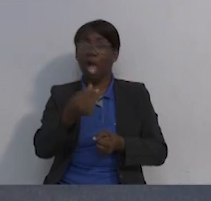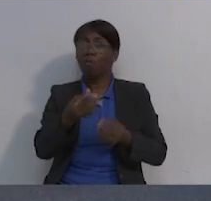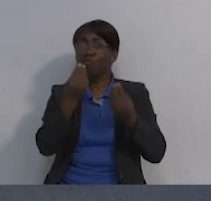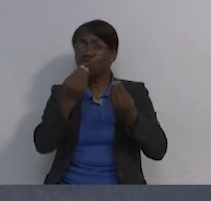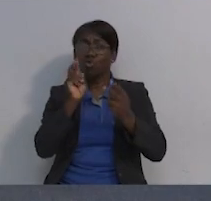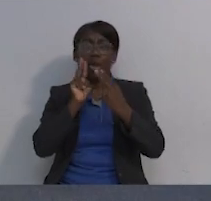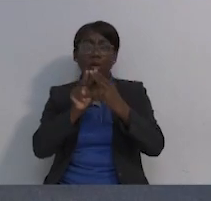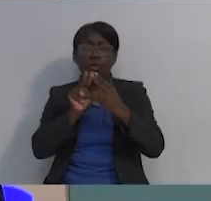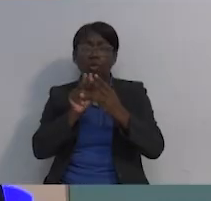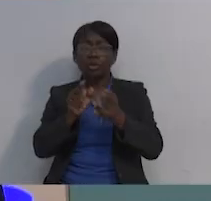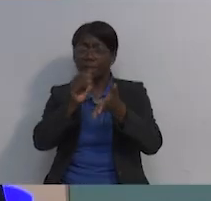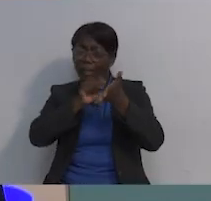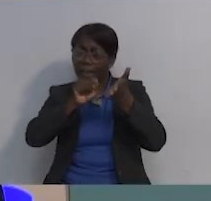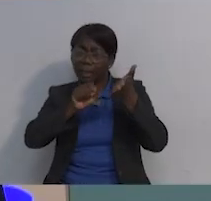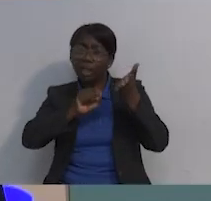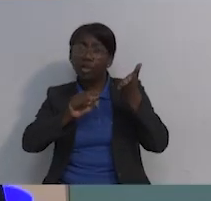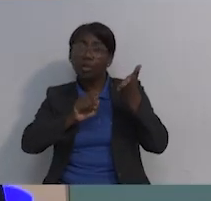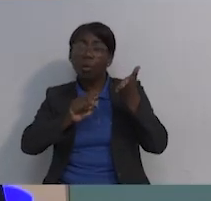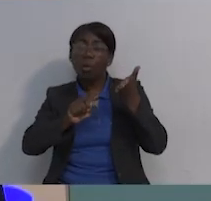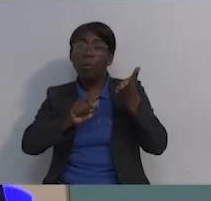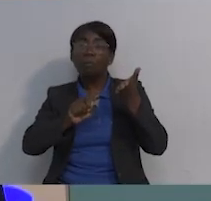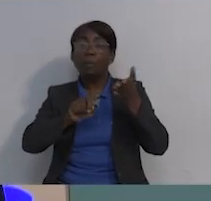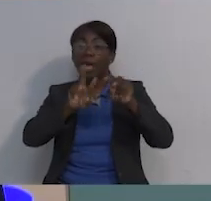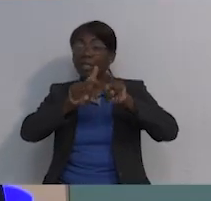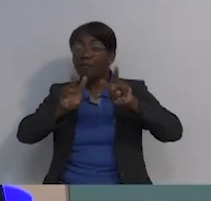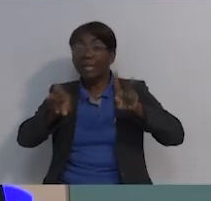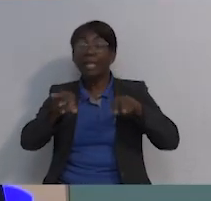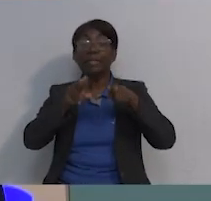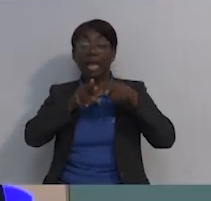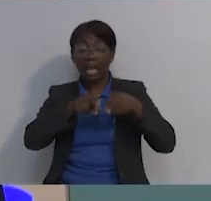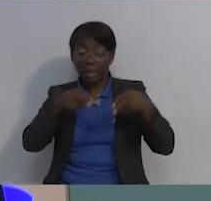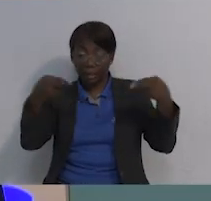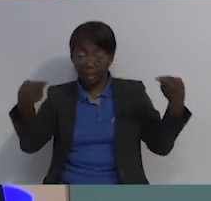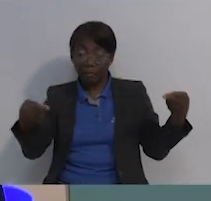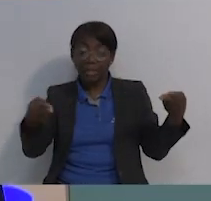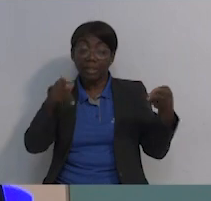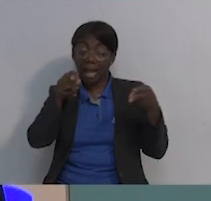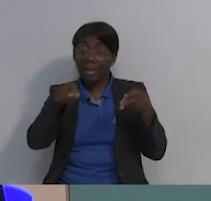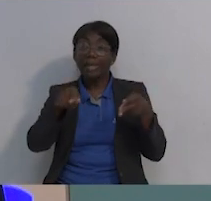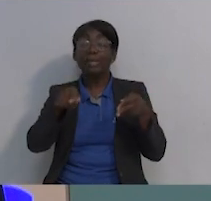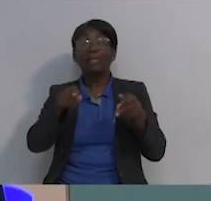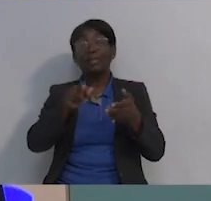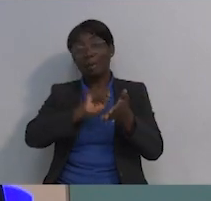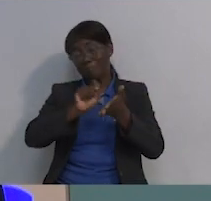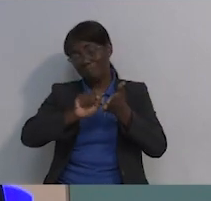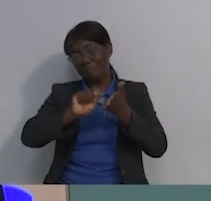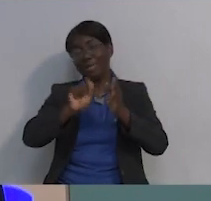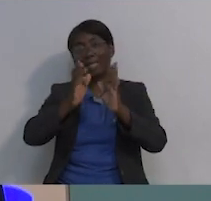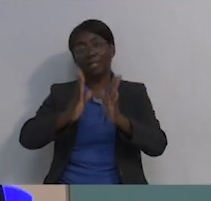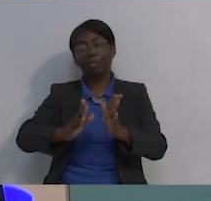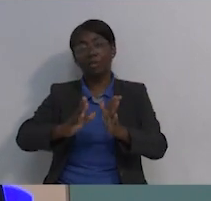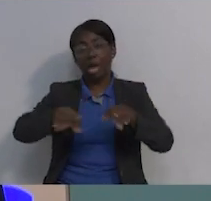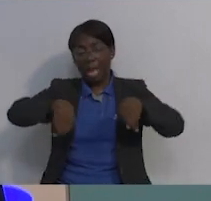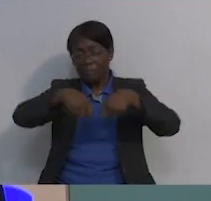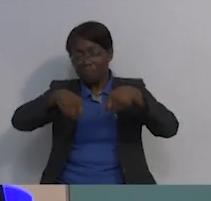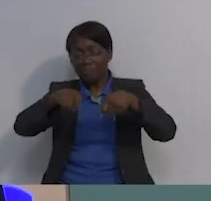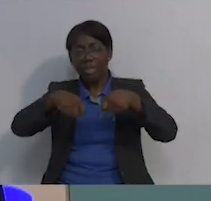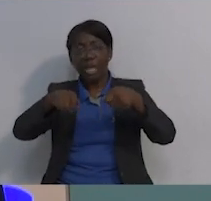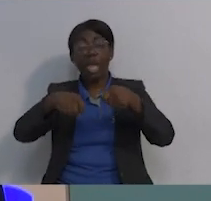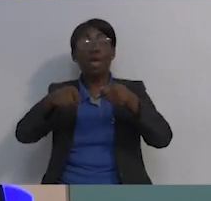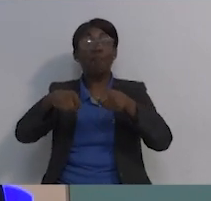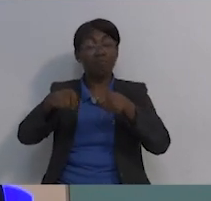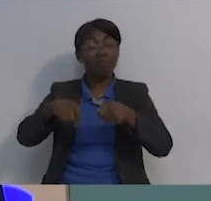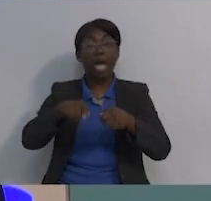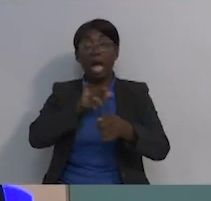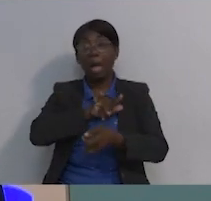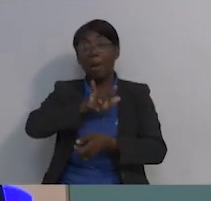que muchos la conocen por todos sus escritos, que ha salido en distintas revistas, porque ella es escritora, es